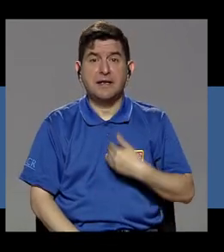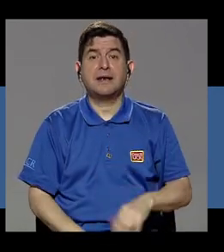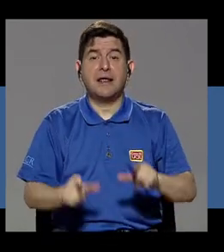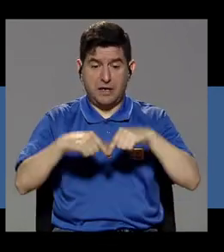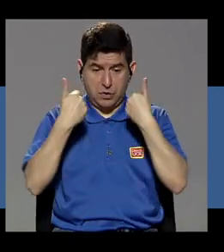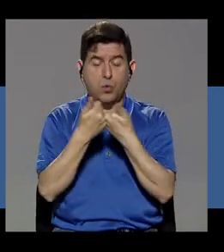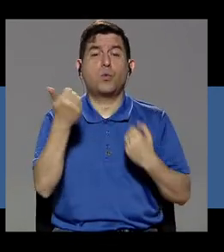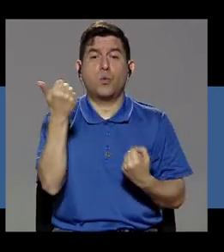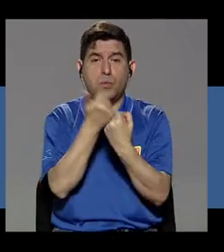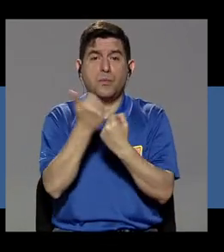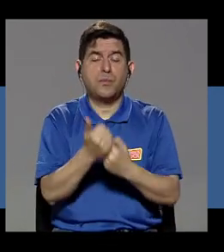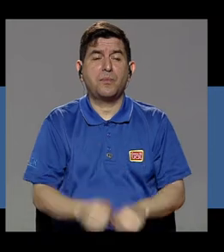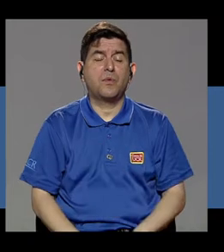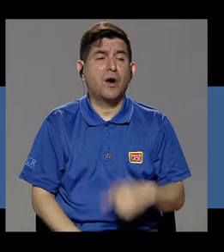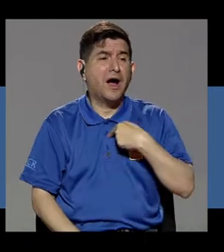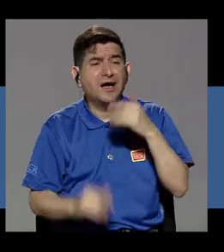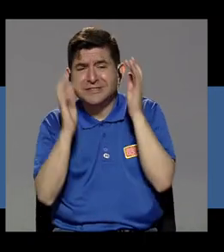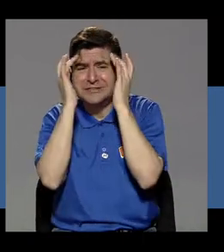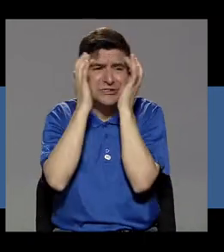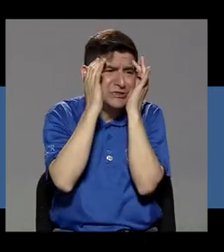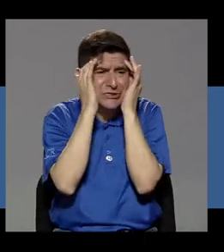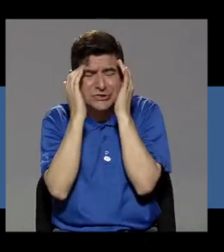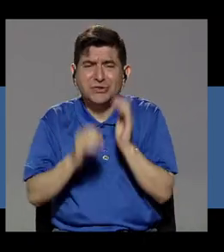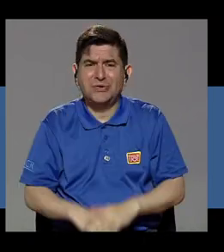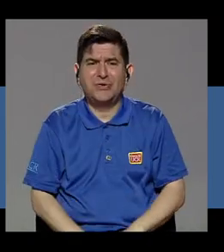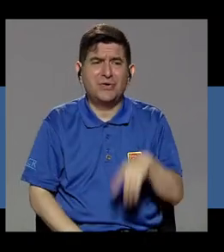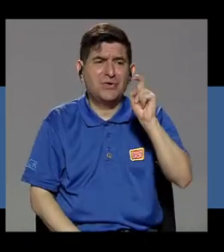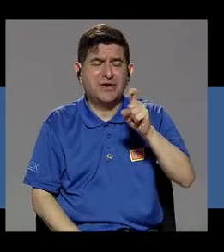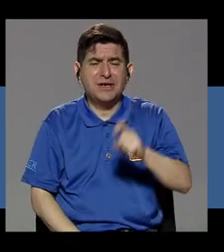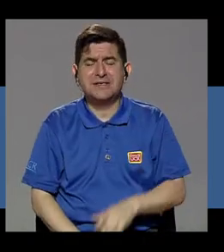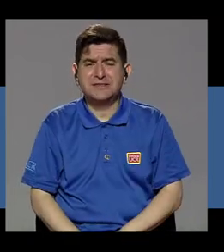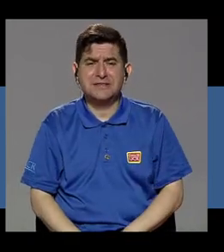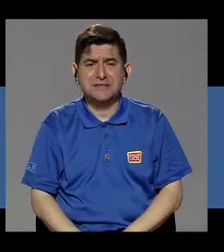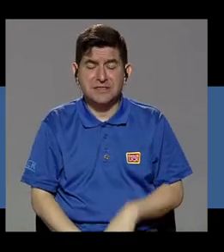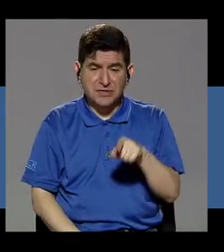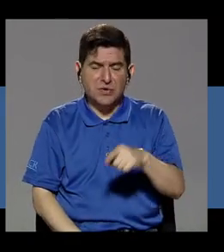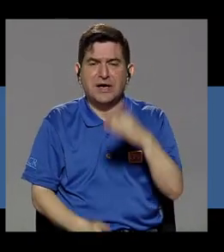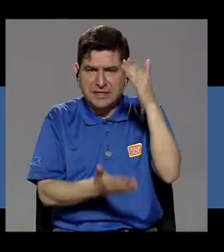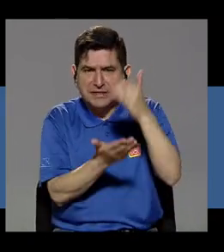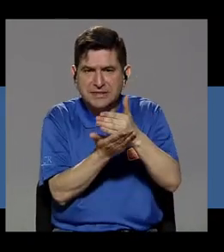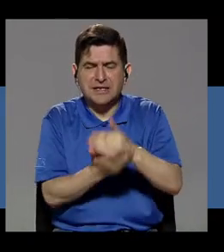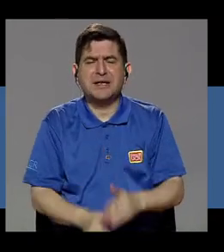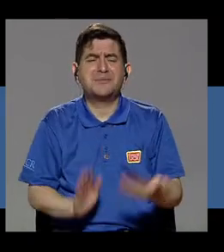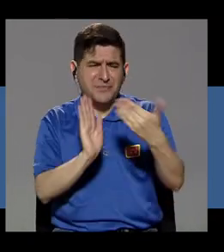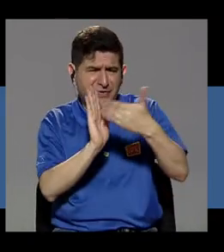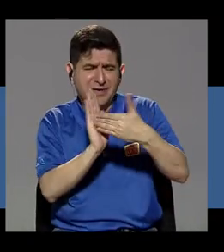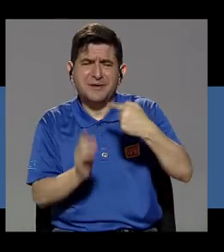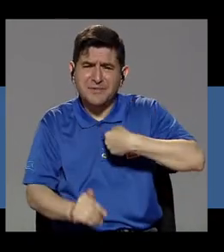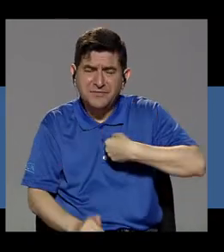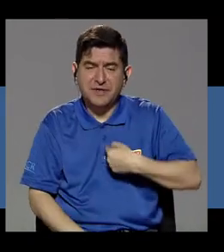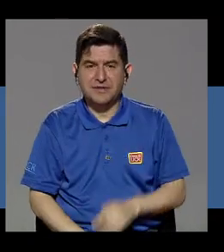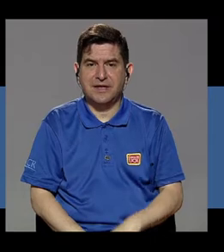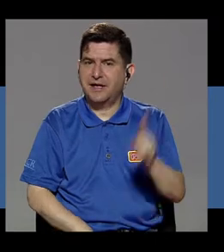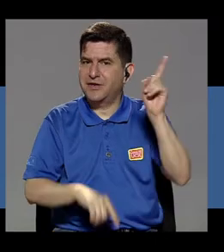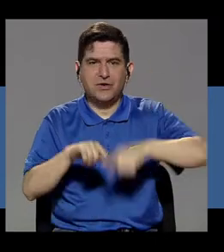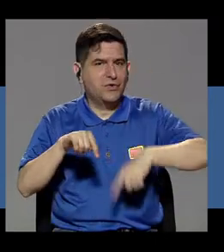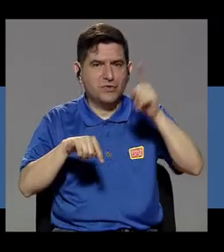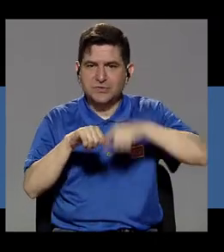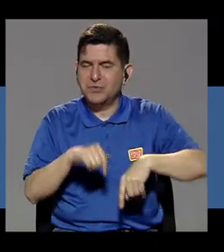de apoyo, llamar a alguien, decir, mira, estoy ansioso, quiero dejar esto y me está haciendo daño y no se puede dejar